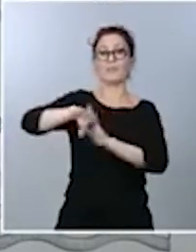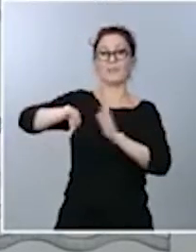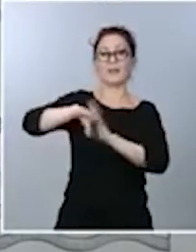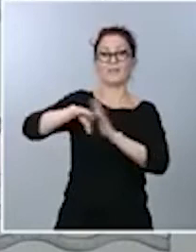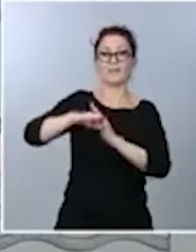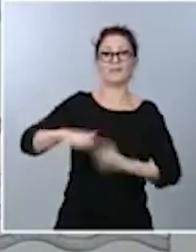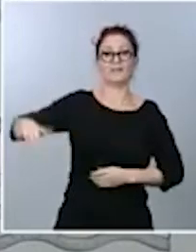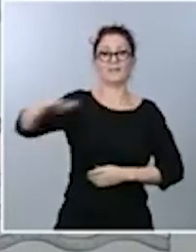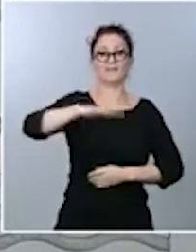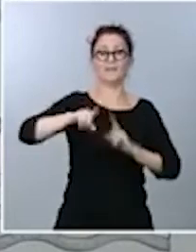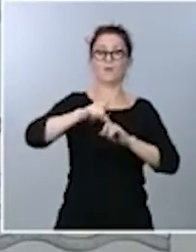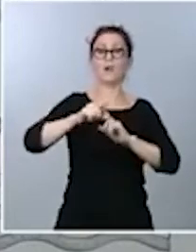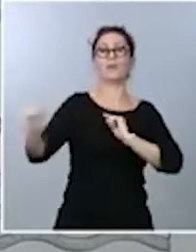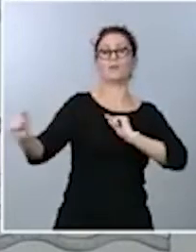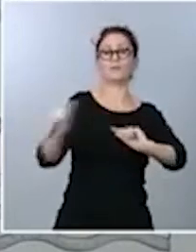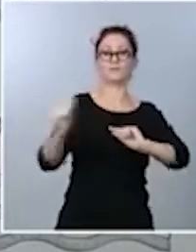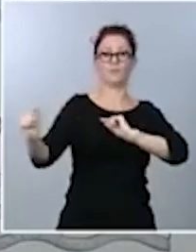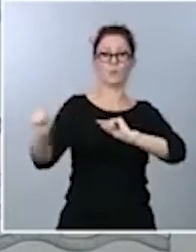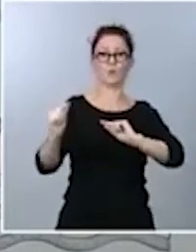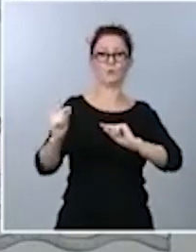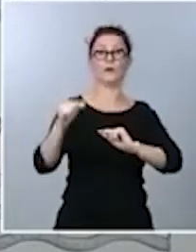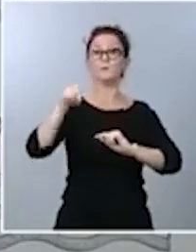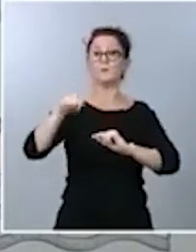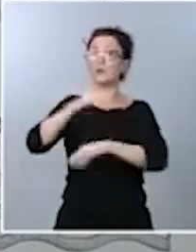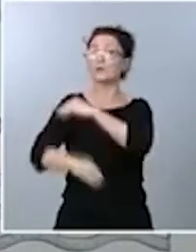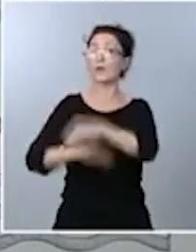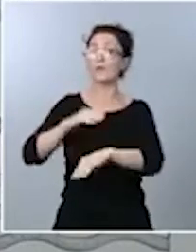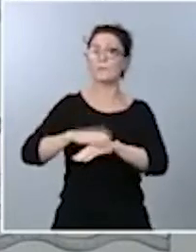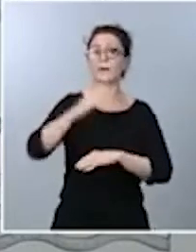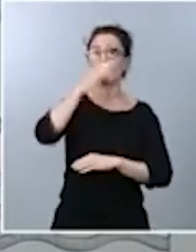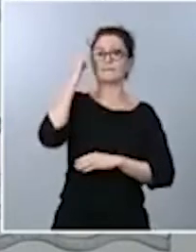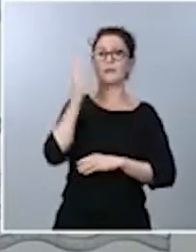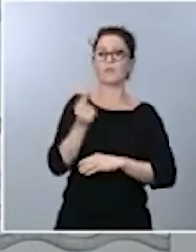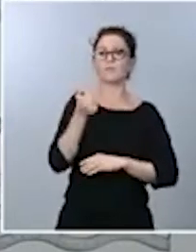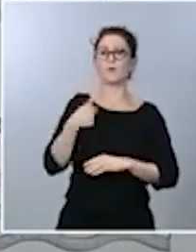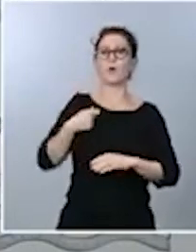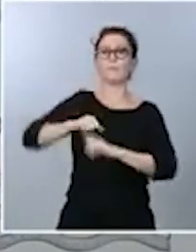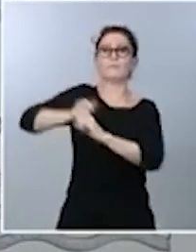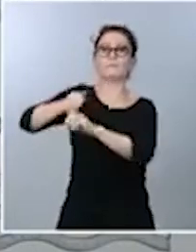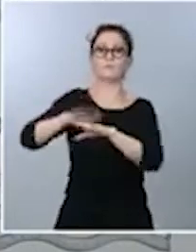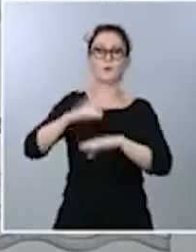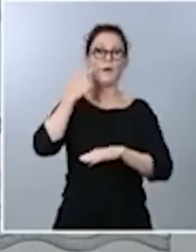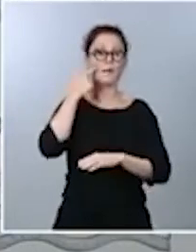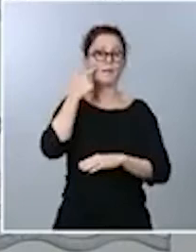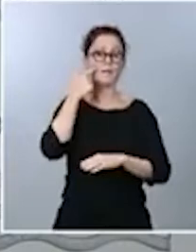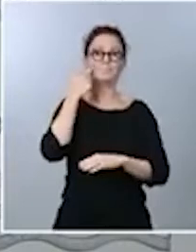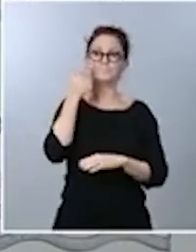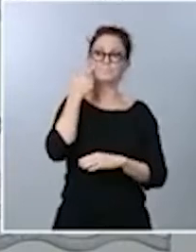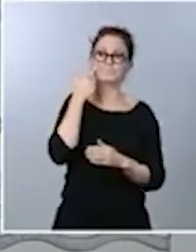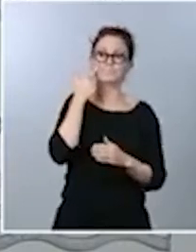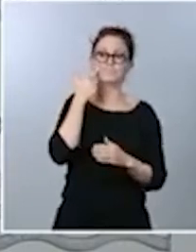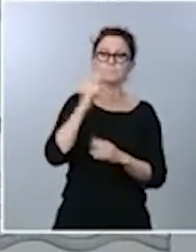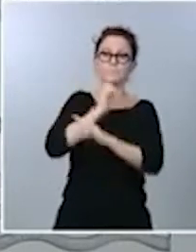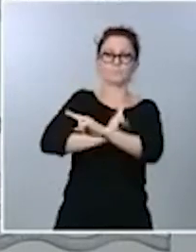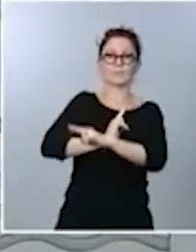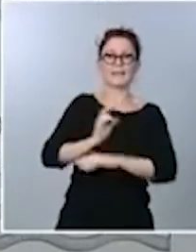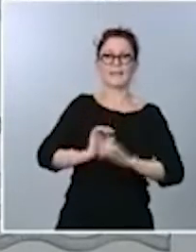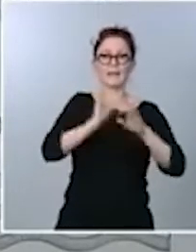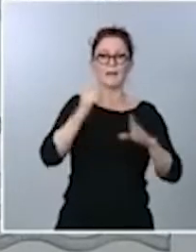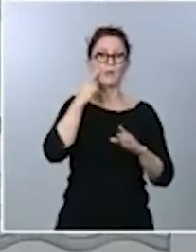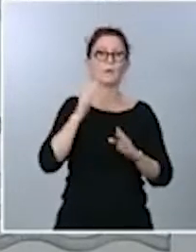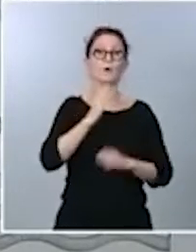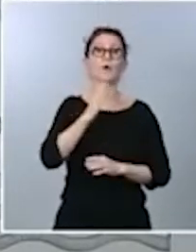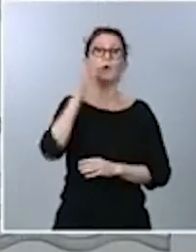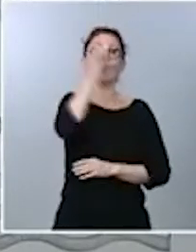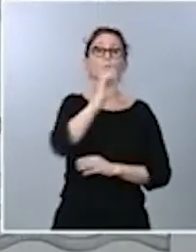por tanto, para que el señor Casado se defina. Y creo que la pregunta que hay en relación con las sesiones que vamos a vivir mañana y pasado